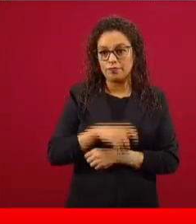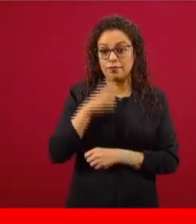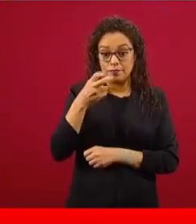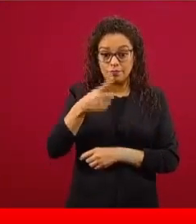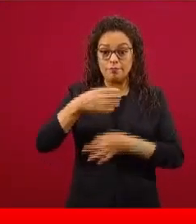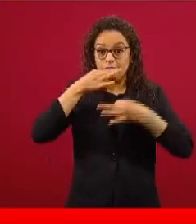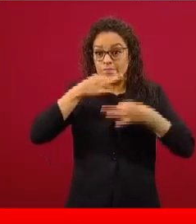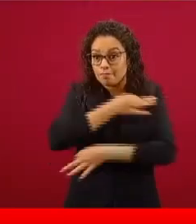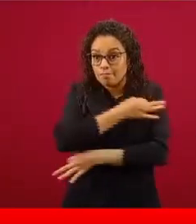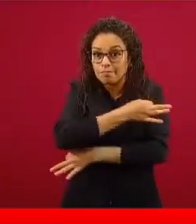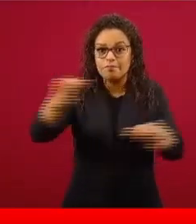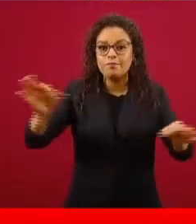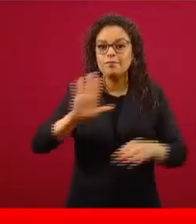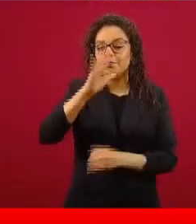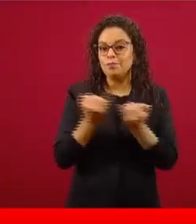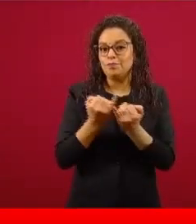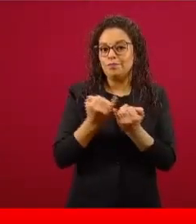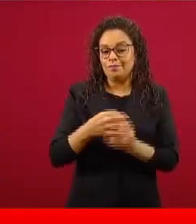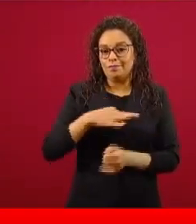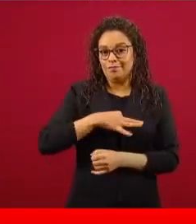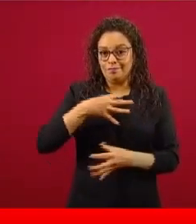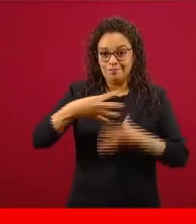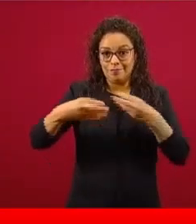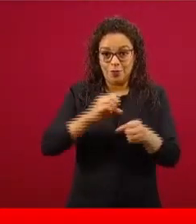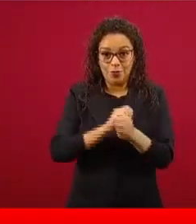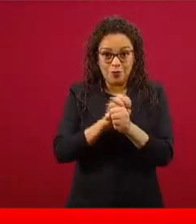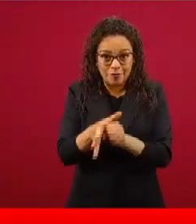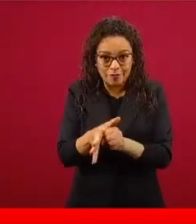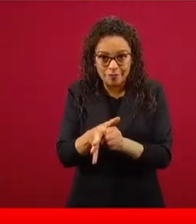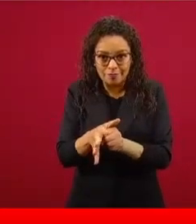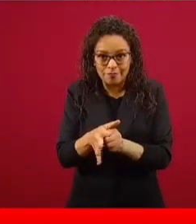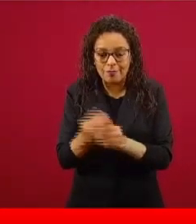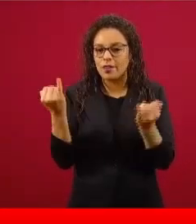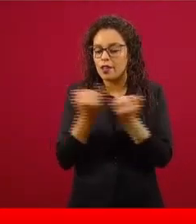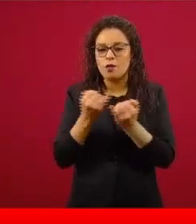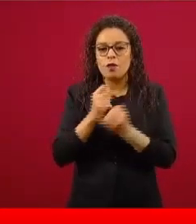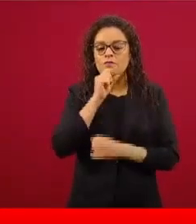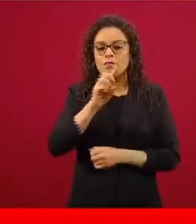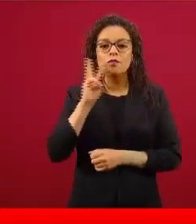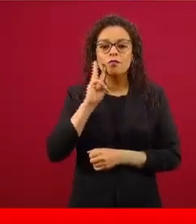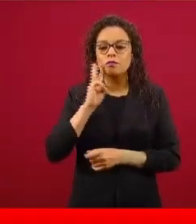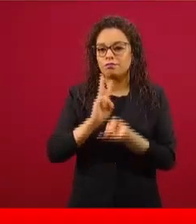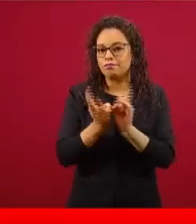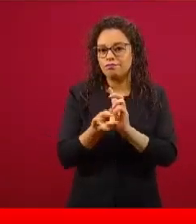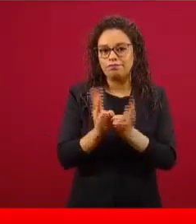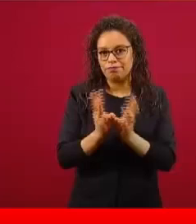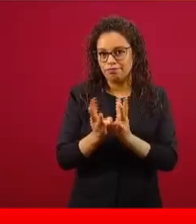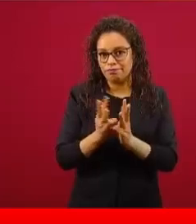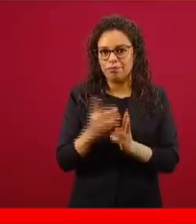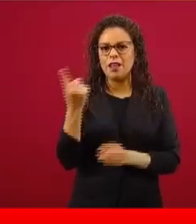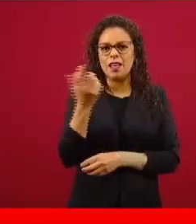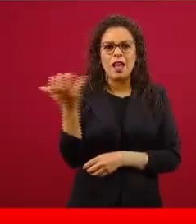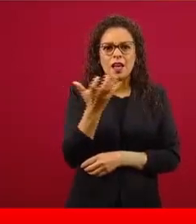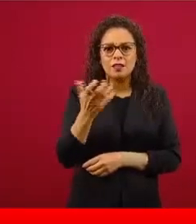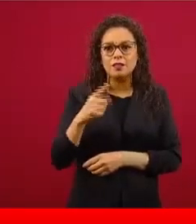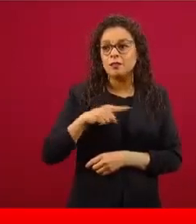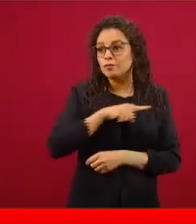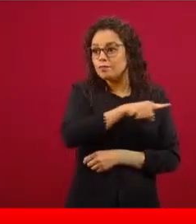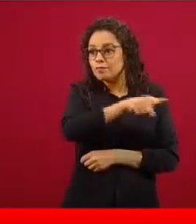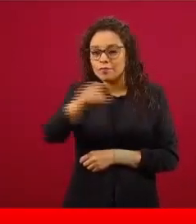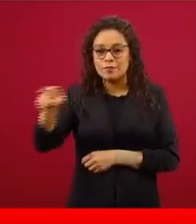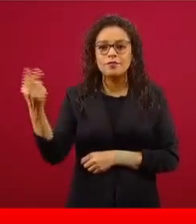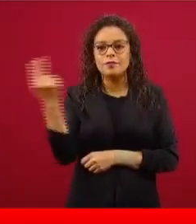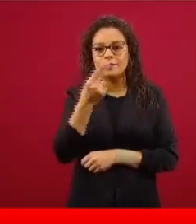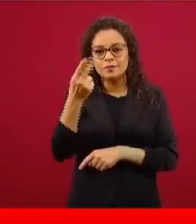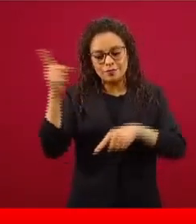del WhatsApp. ¿Qué es lo que hay que hacer? Cortar la cadena. Lo que hay que decirle a los ciudadanos es que no compartan